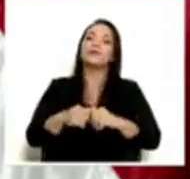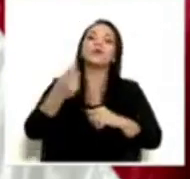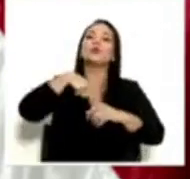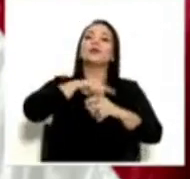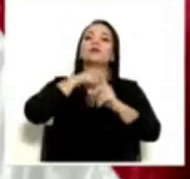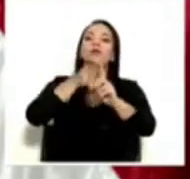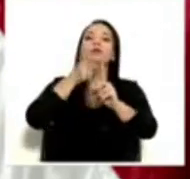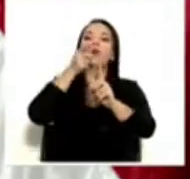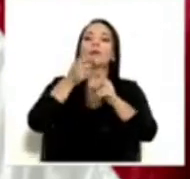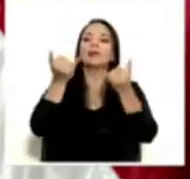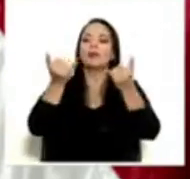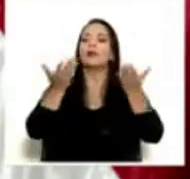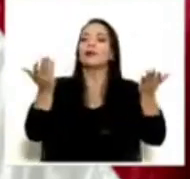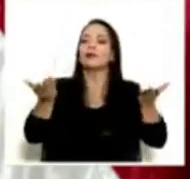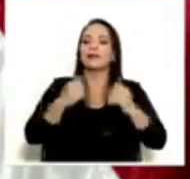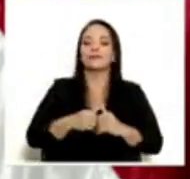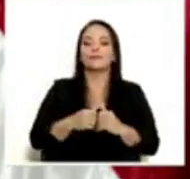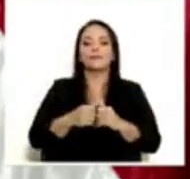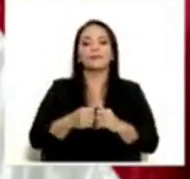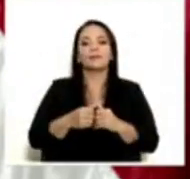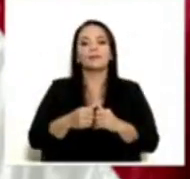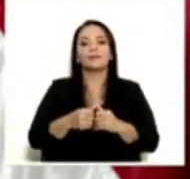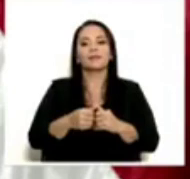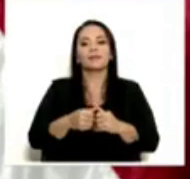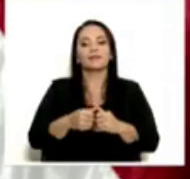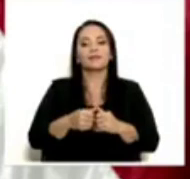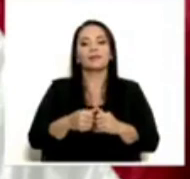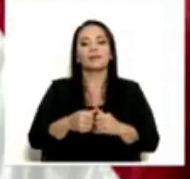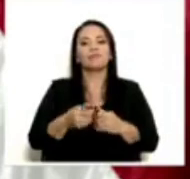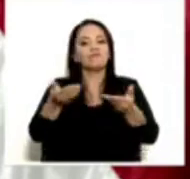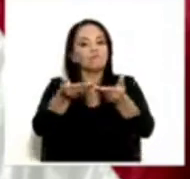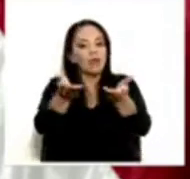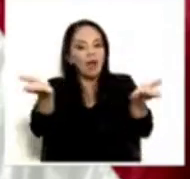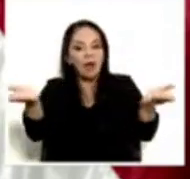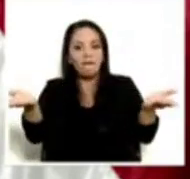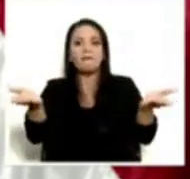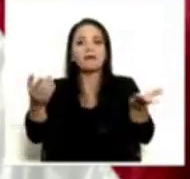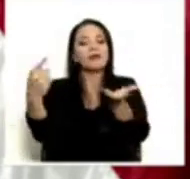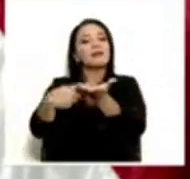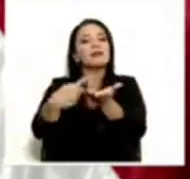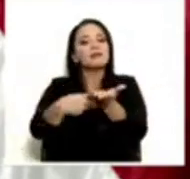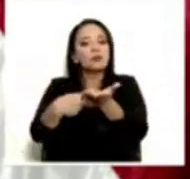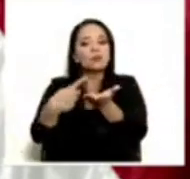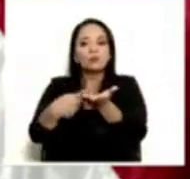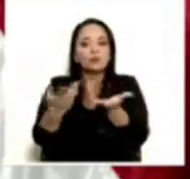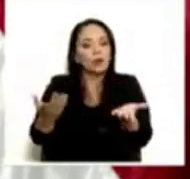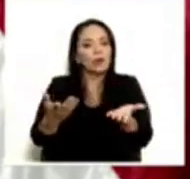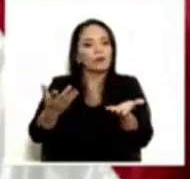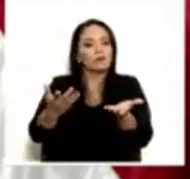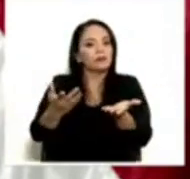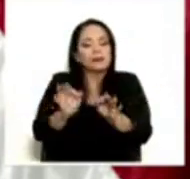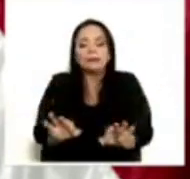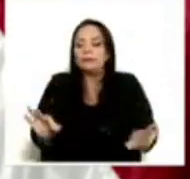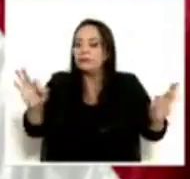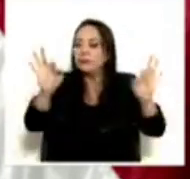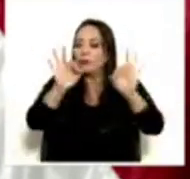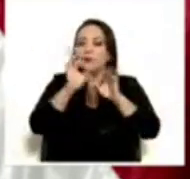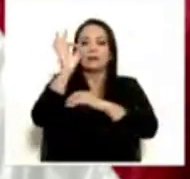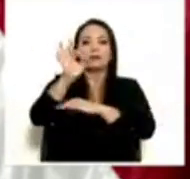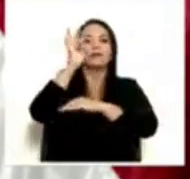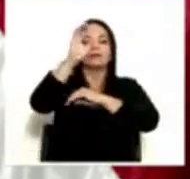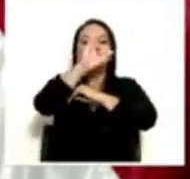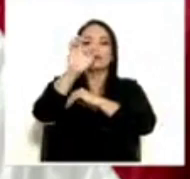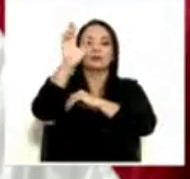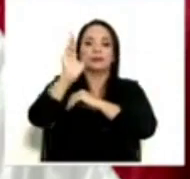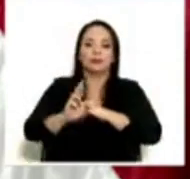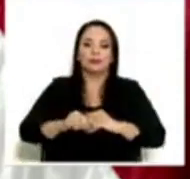este momento, abrir una discusión que es trascendental para el futuro de Costa Rica.